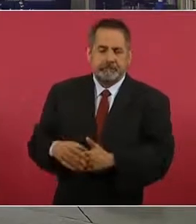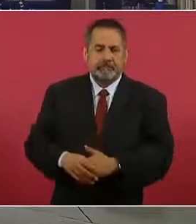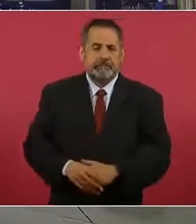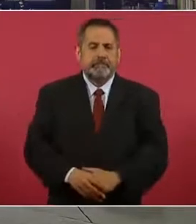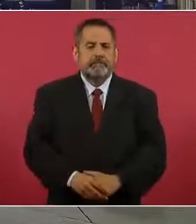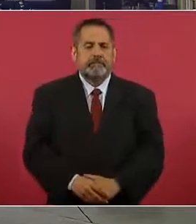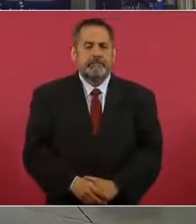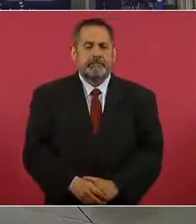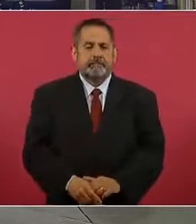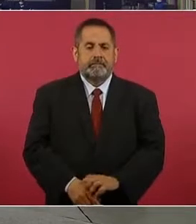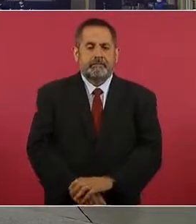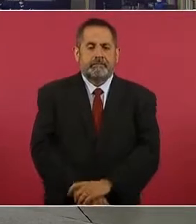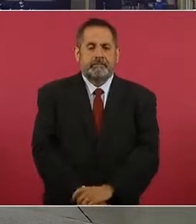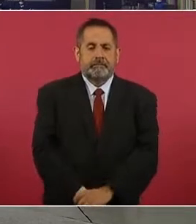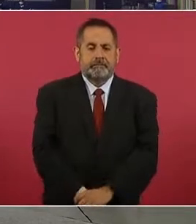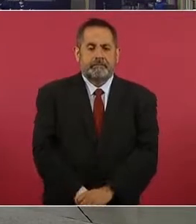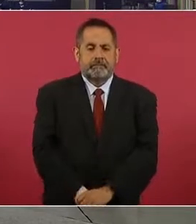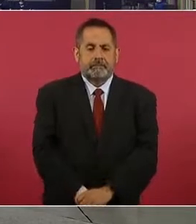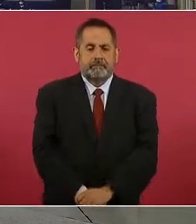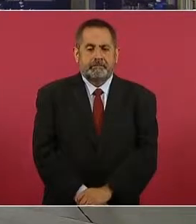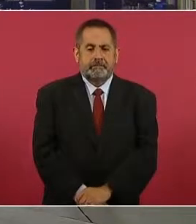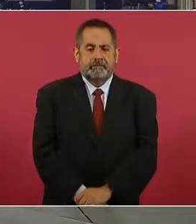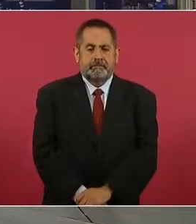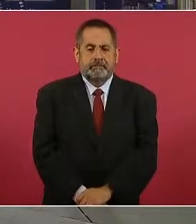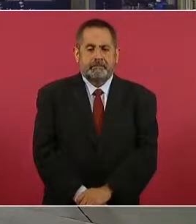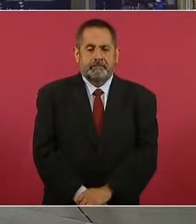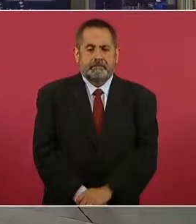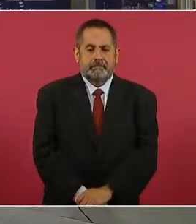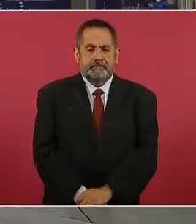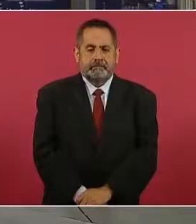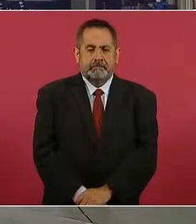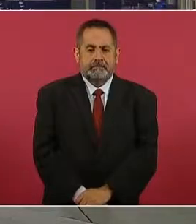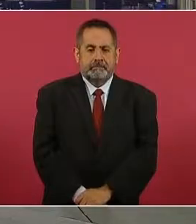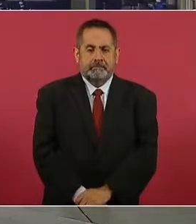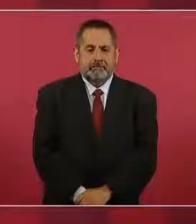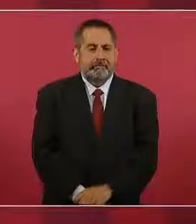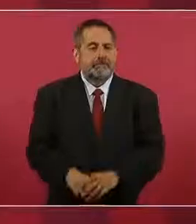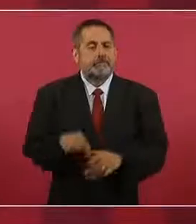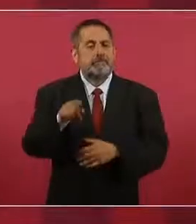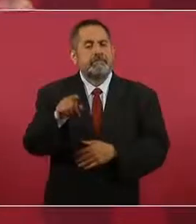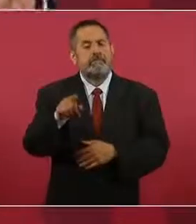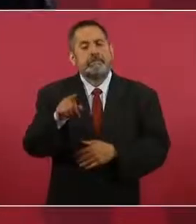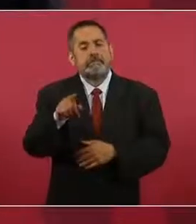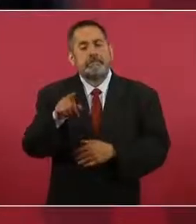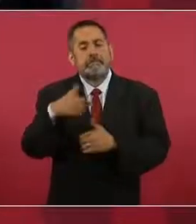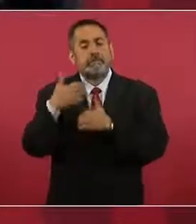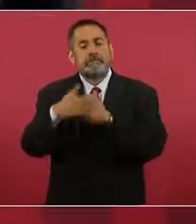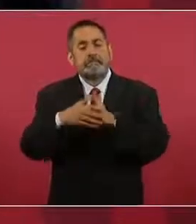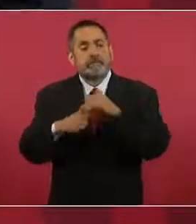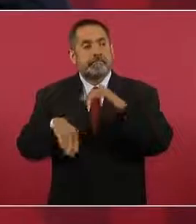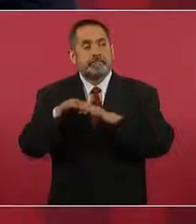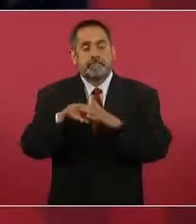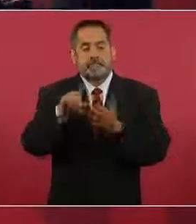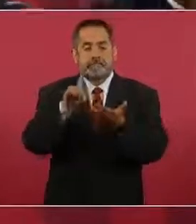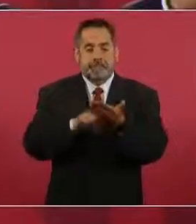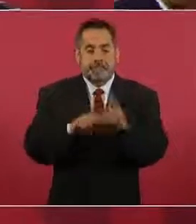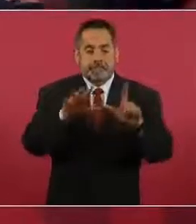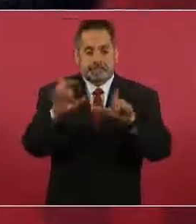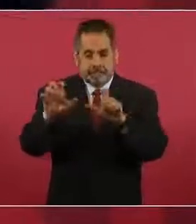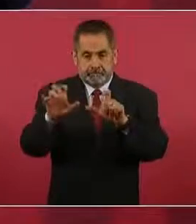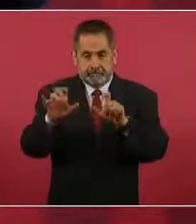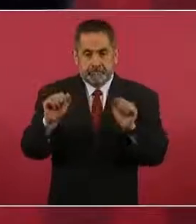Va llegar a mil 700 y los bancos van a ser